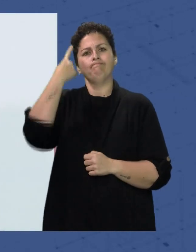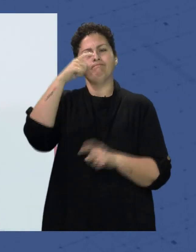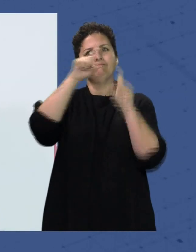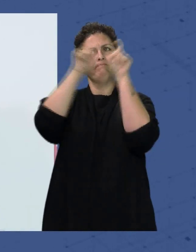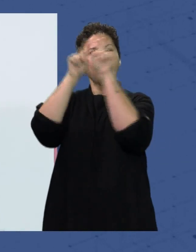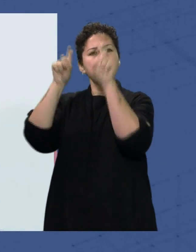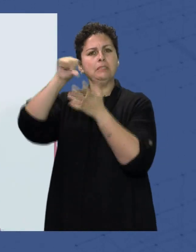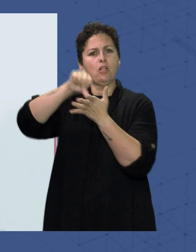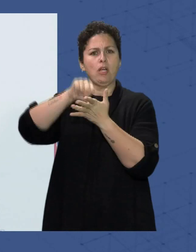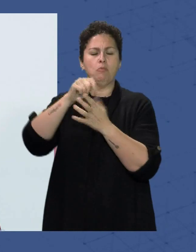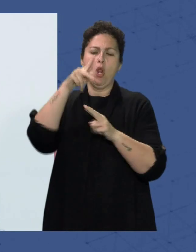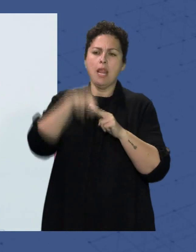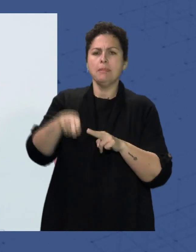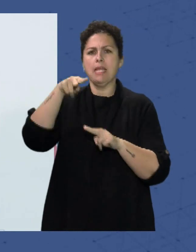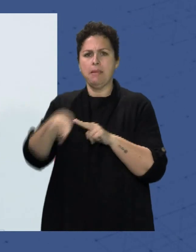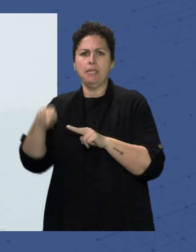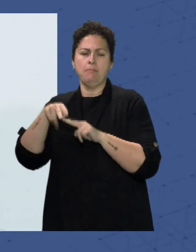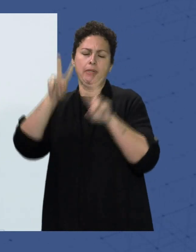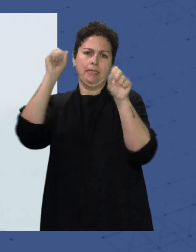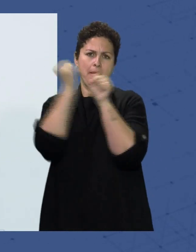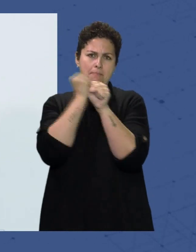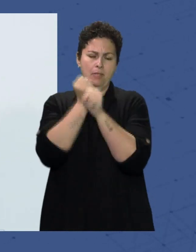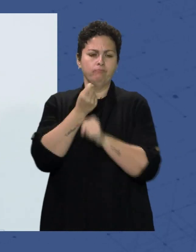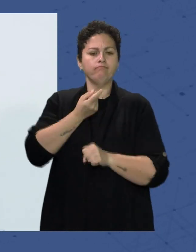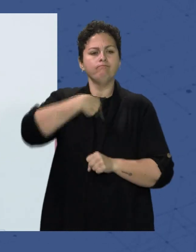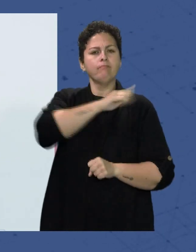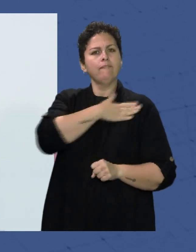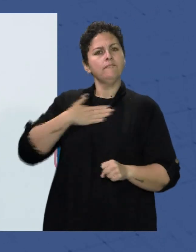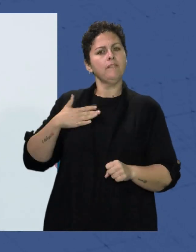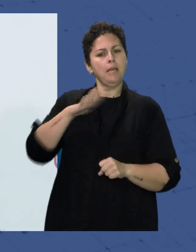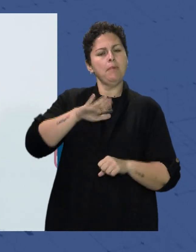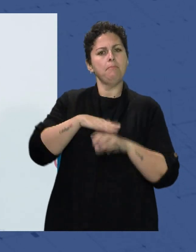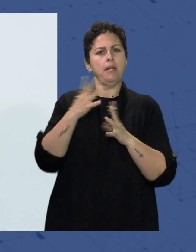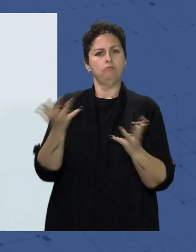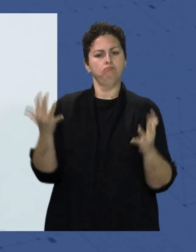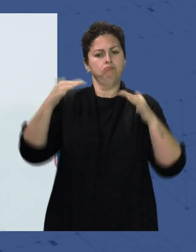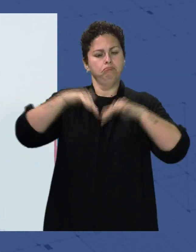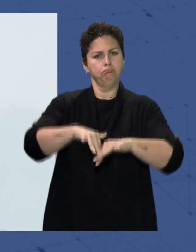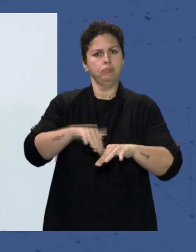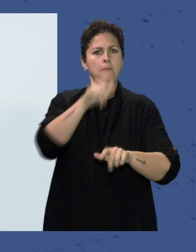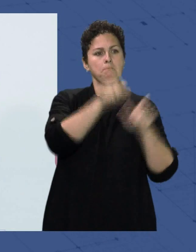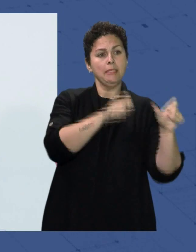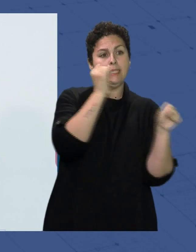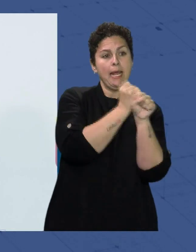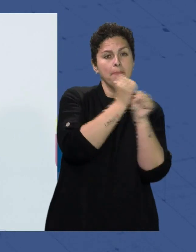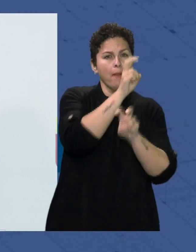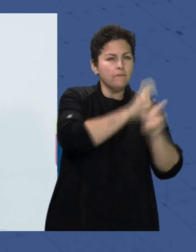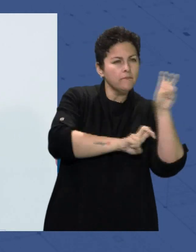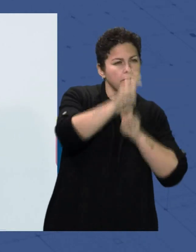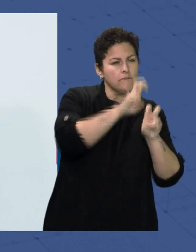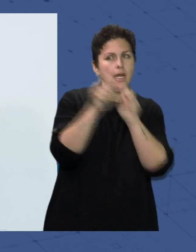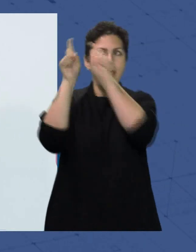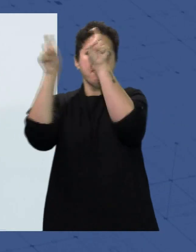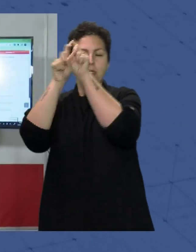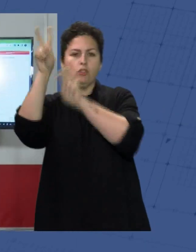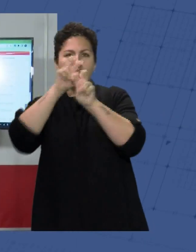entidades locales tienen en materia de empleo, hemos querido crear un espacio de convergencia entre las personas que buscan empleo y las empresas que